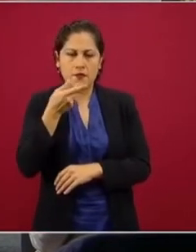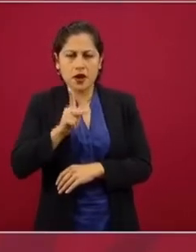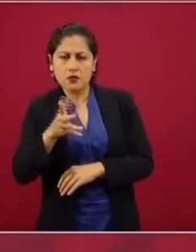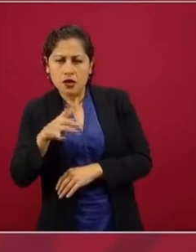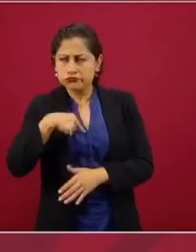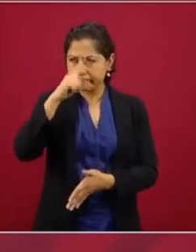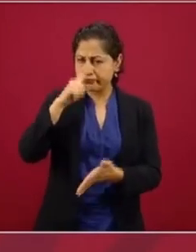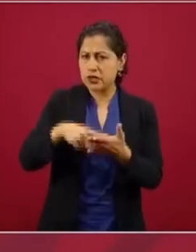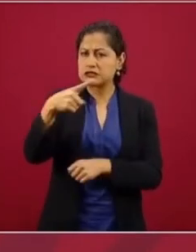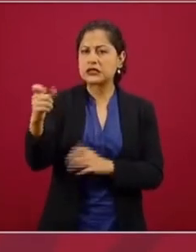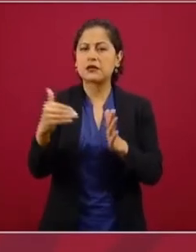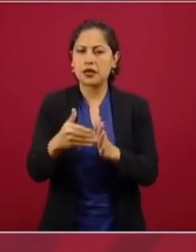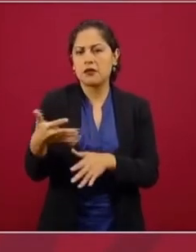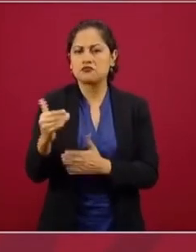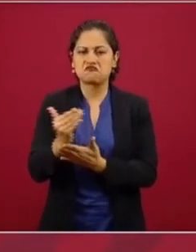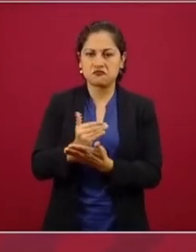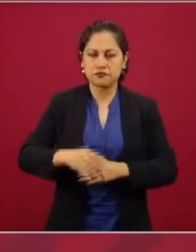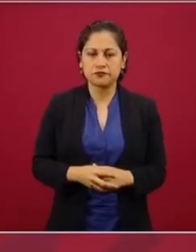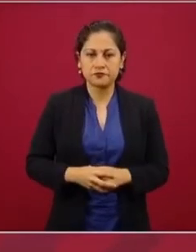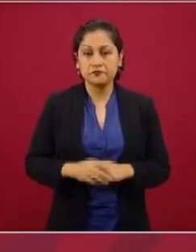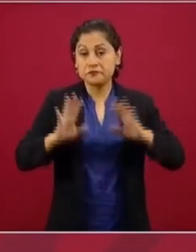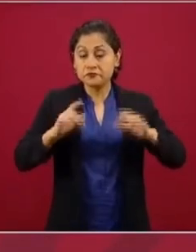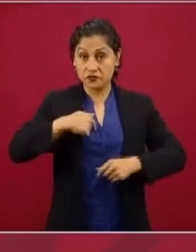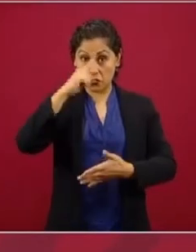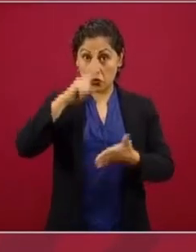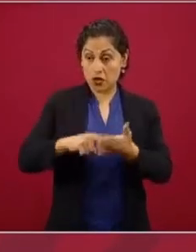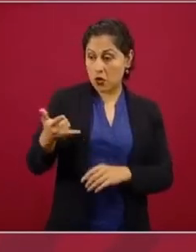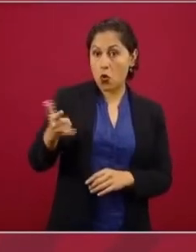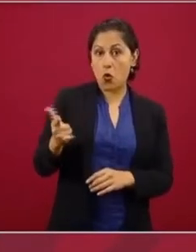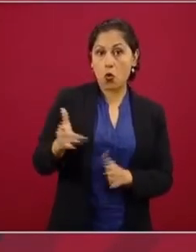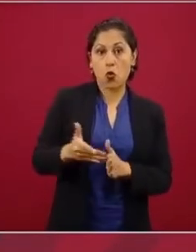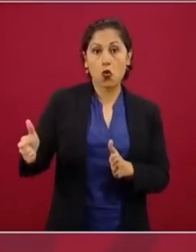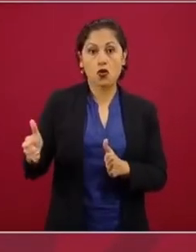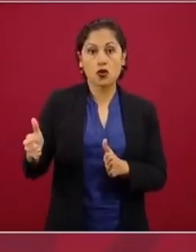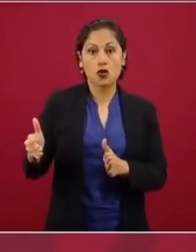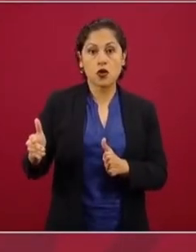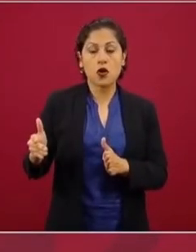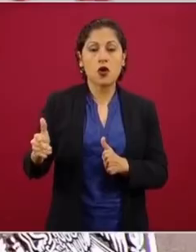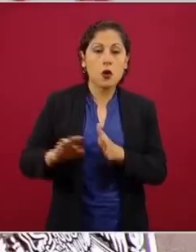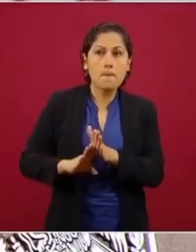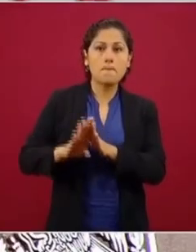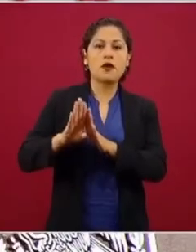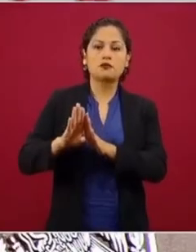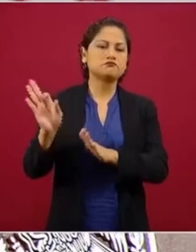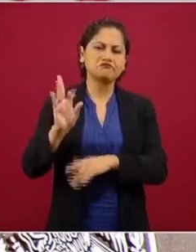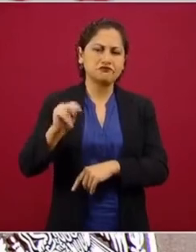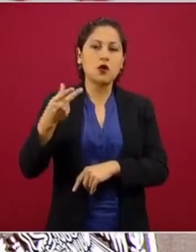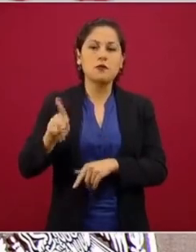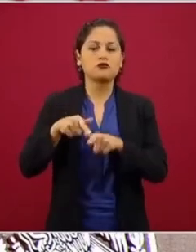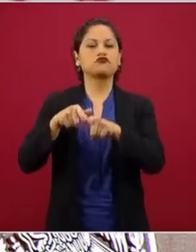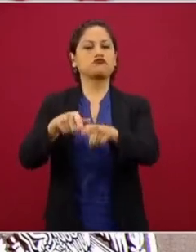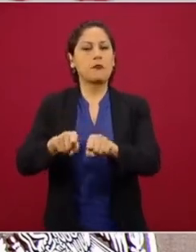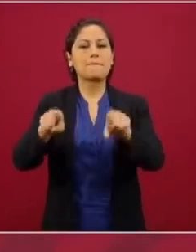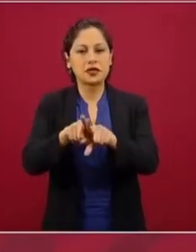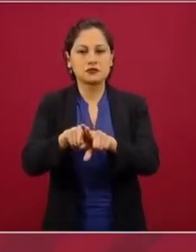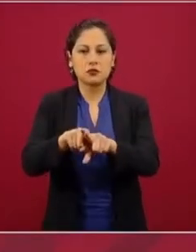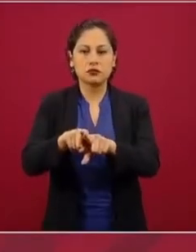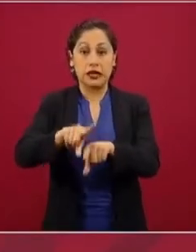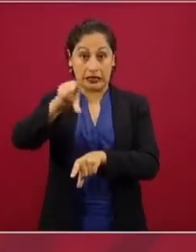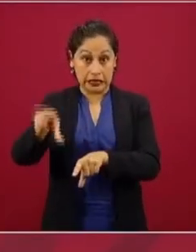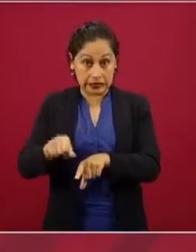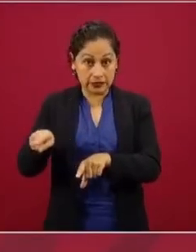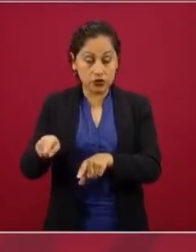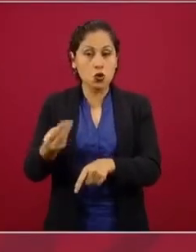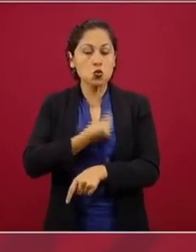empleos perdidos. Entonces considero que julio, si no crecemos, se va a mantener. Y a partir de ahí vamos